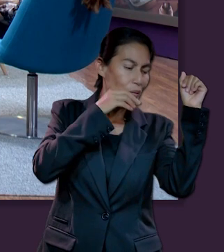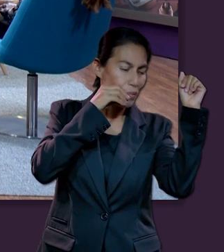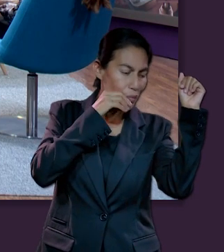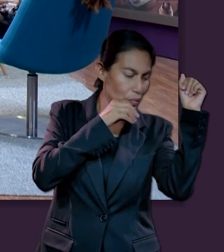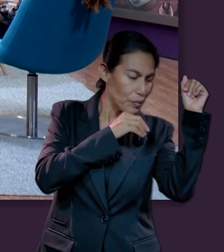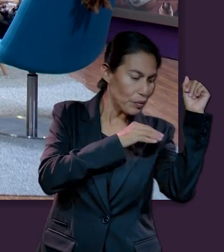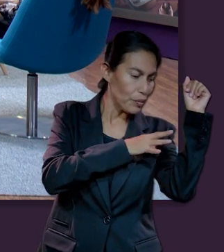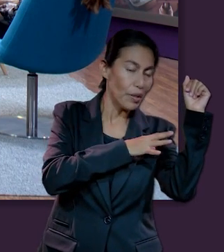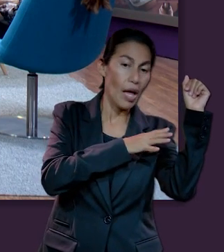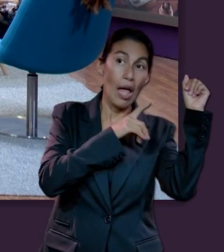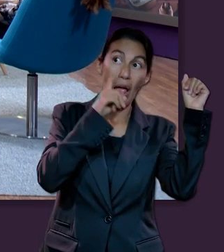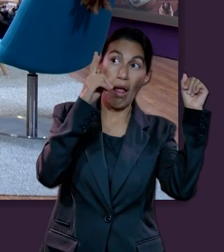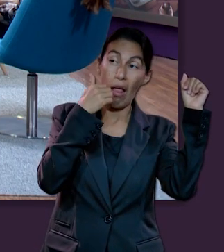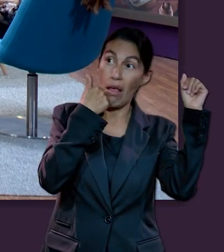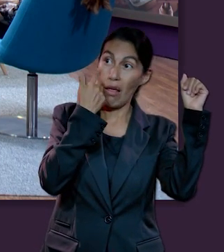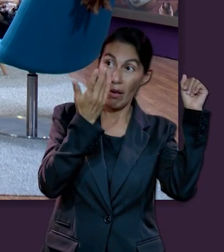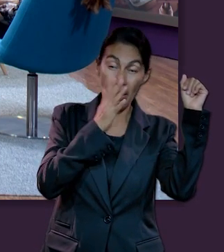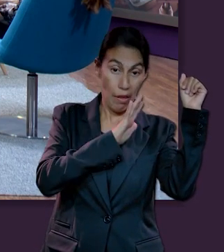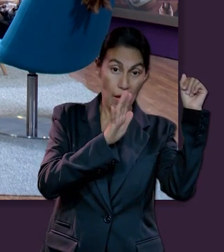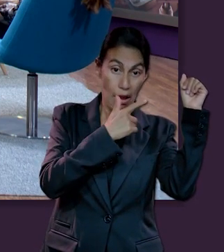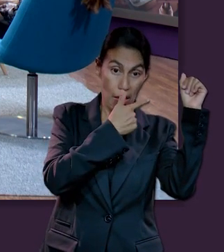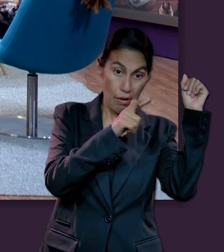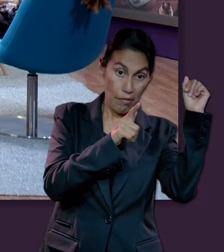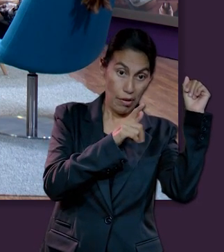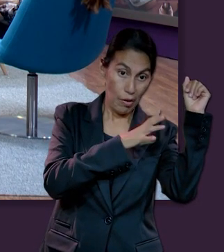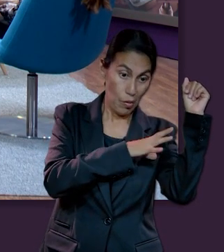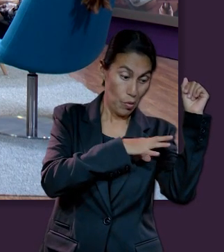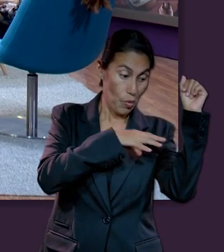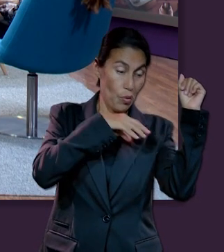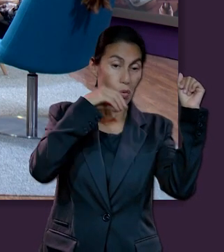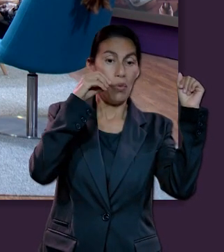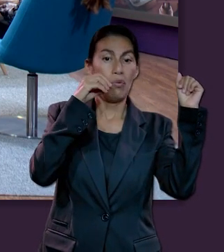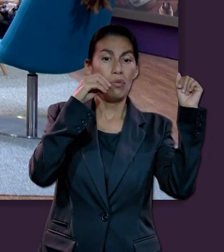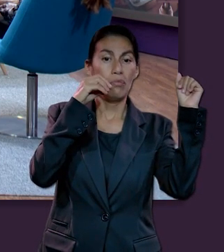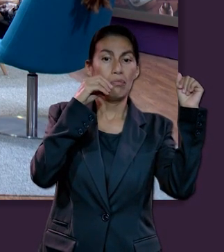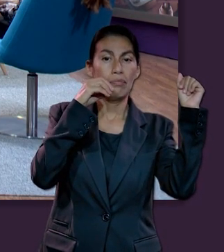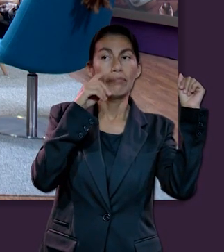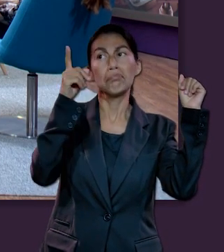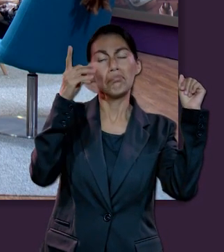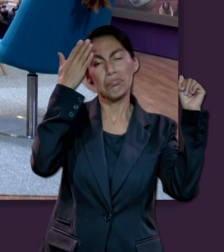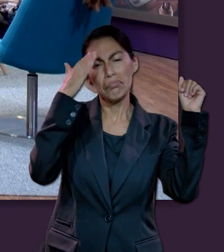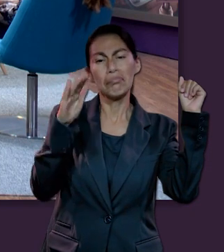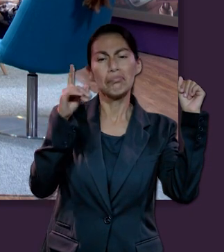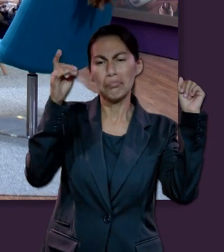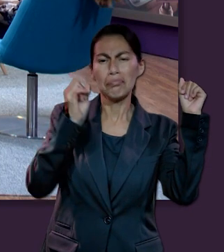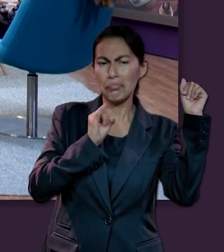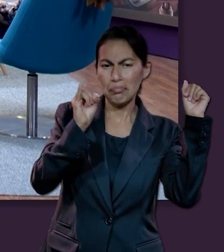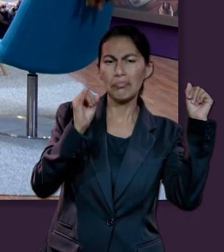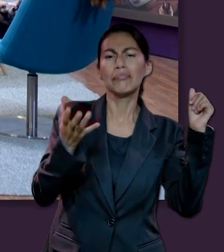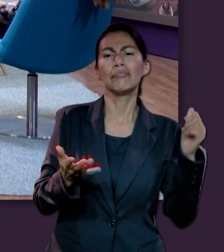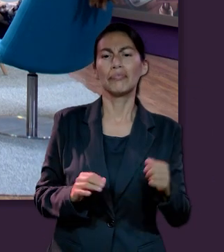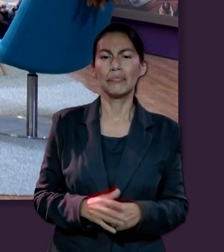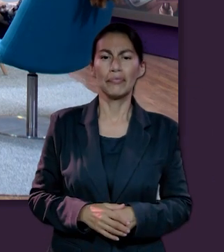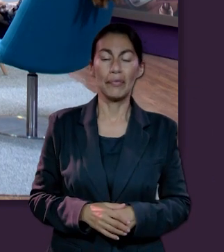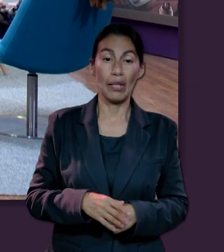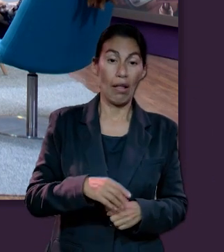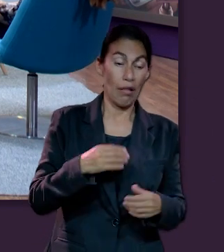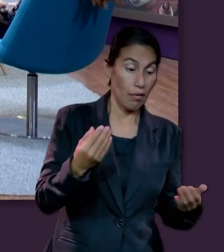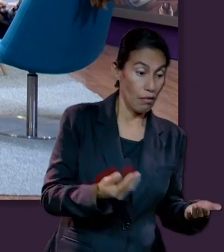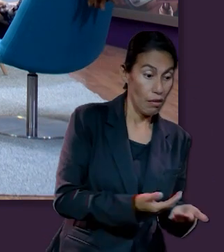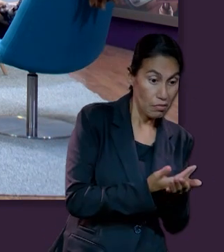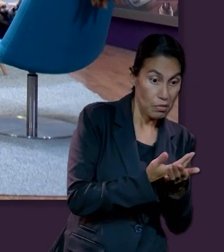respiración. Entonces, Dios decide el momento exacto en que puede darnos o no su aliento de vida.